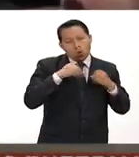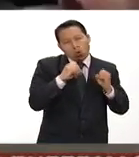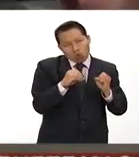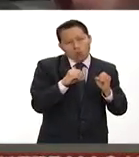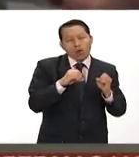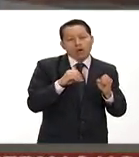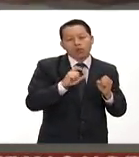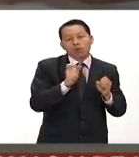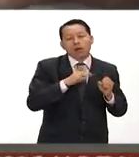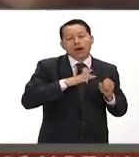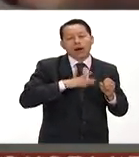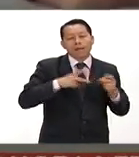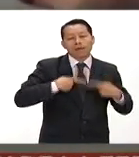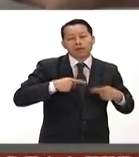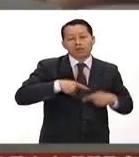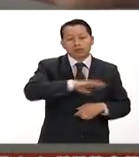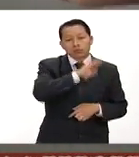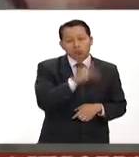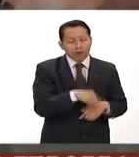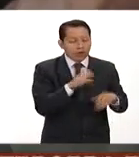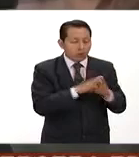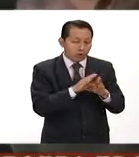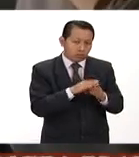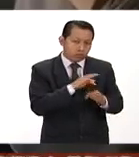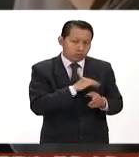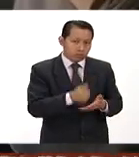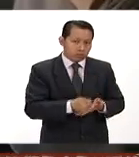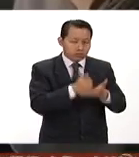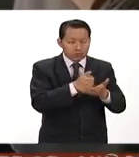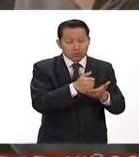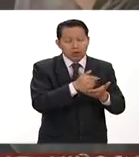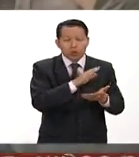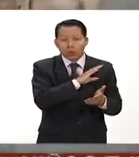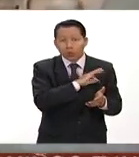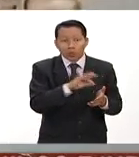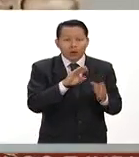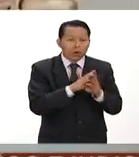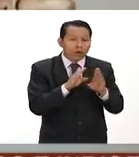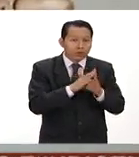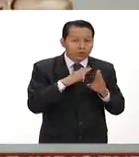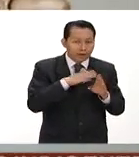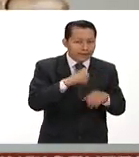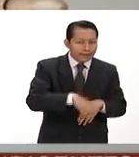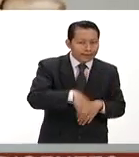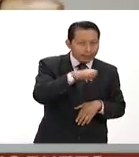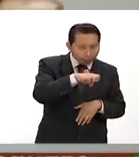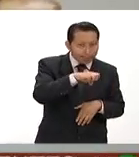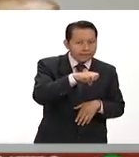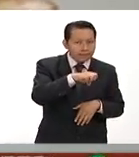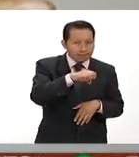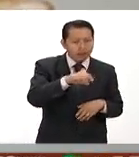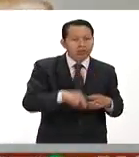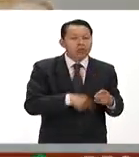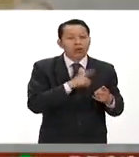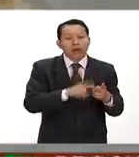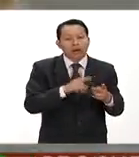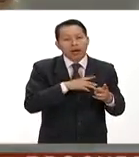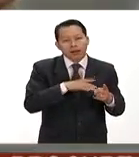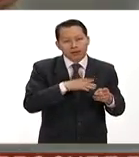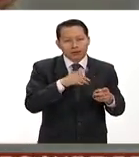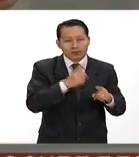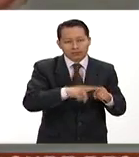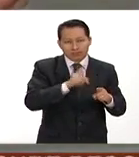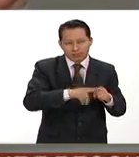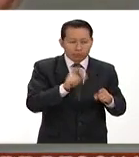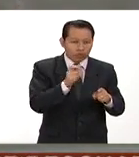cadáveres su ayuda es buena su contribución sobre todo en la determinación de la edad pero sobre todo en los amentas es donde va